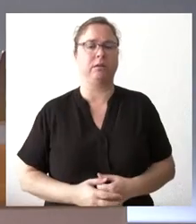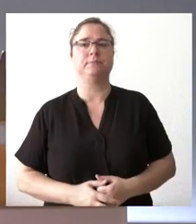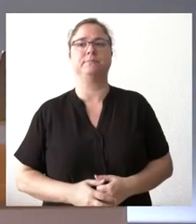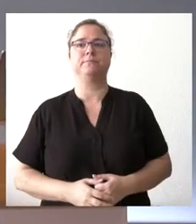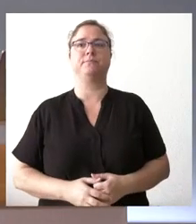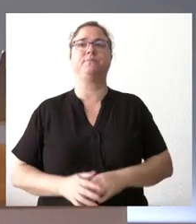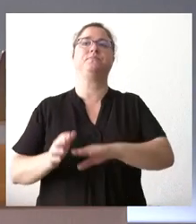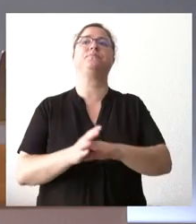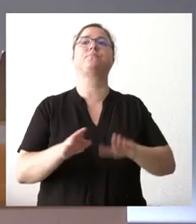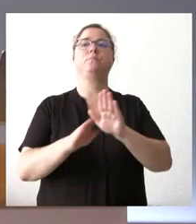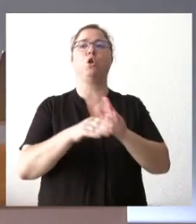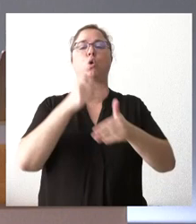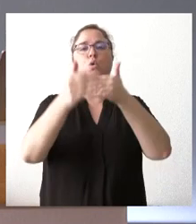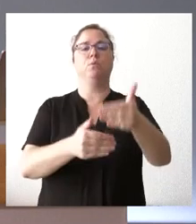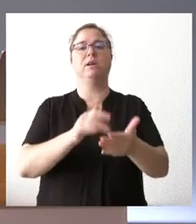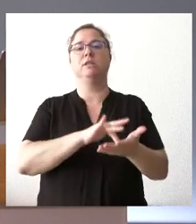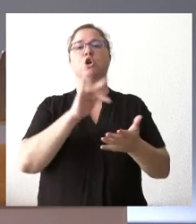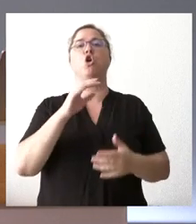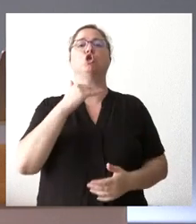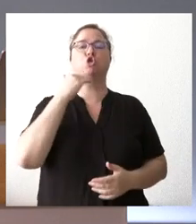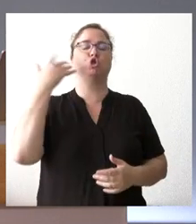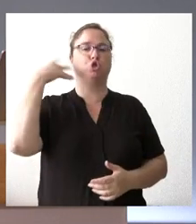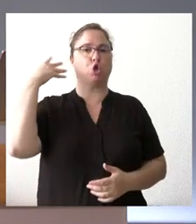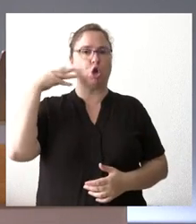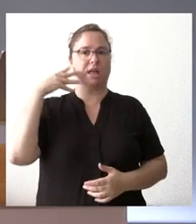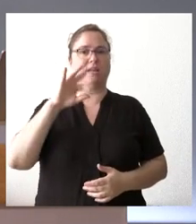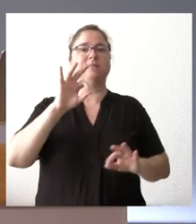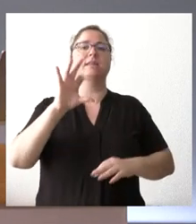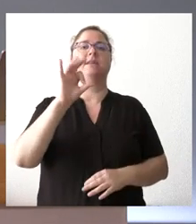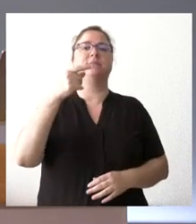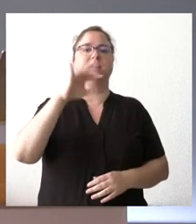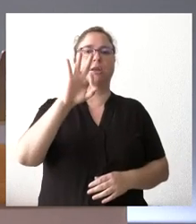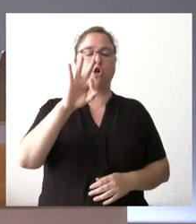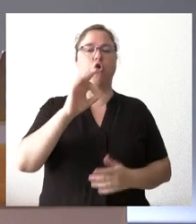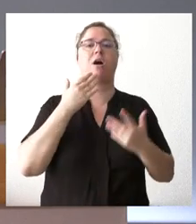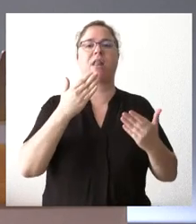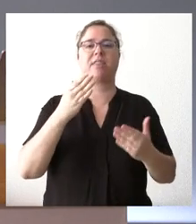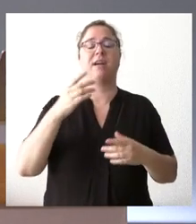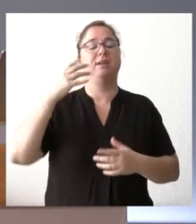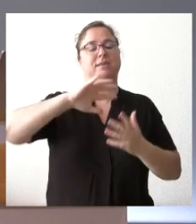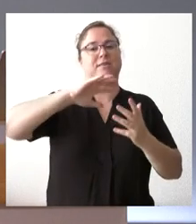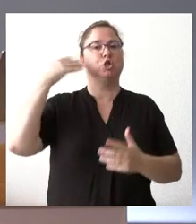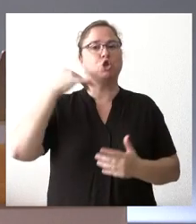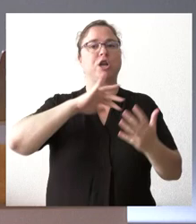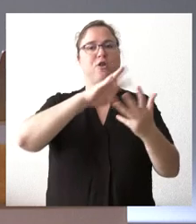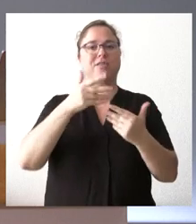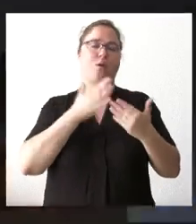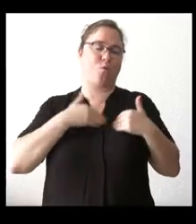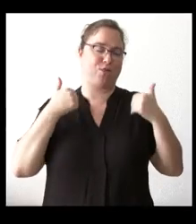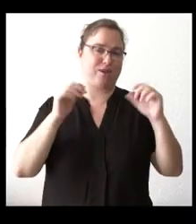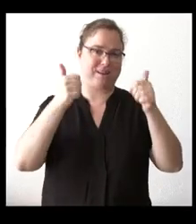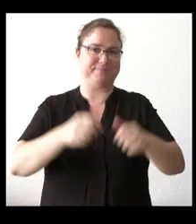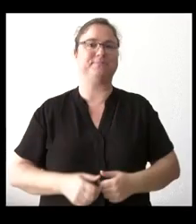seguimos adelante ahora nos vamos a Soria allí tenemos a Sergio García de Soria Noticias cuando quieras Sergio adelante buenos días